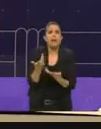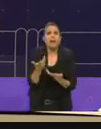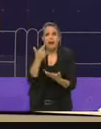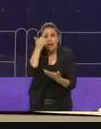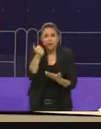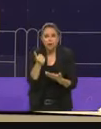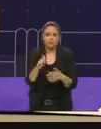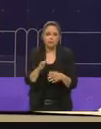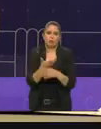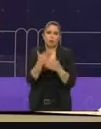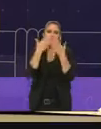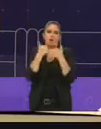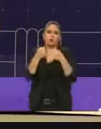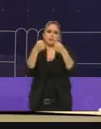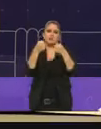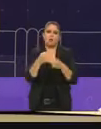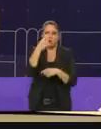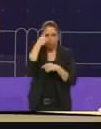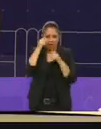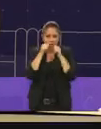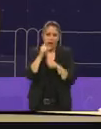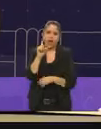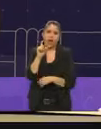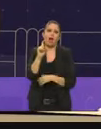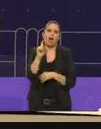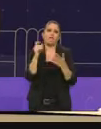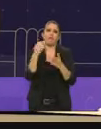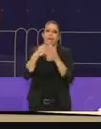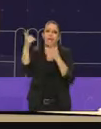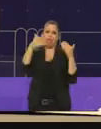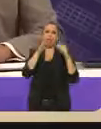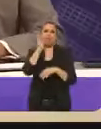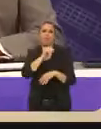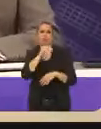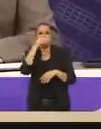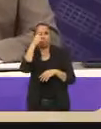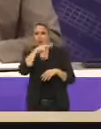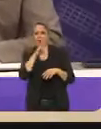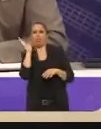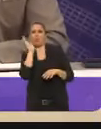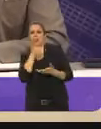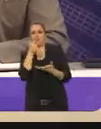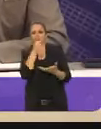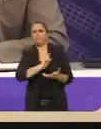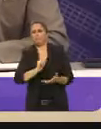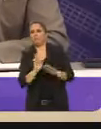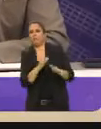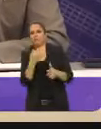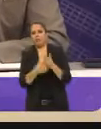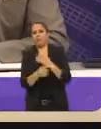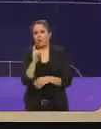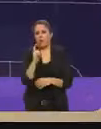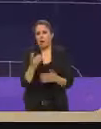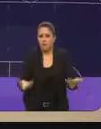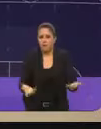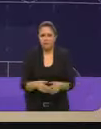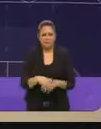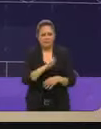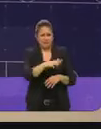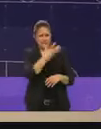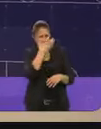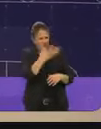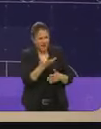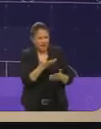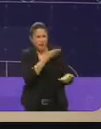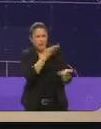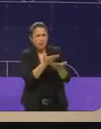no se garantiza el servicio de agua Salomón Chartoriz que levantó la mano si hablemos serio cuáles propuestas pues